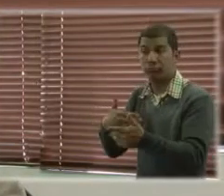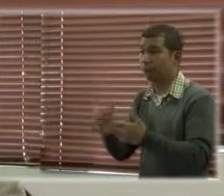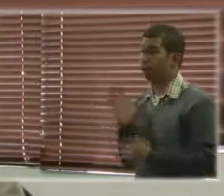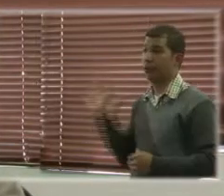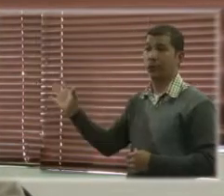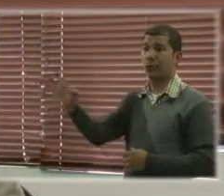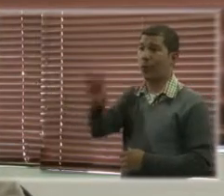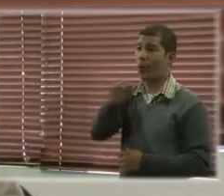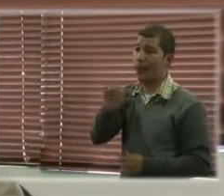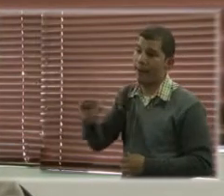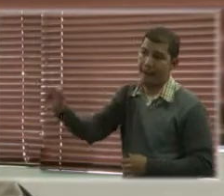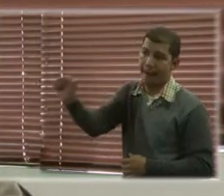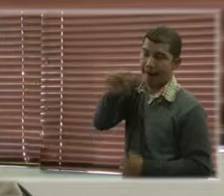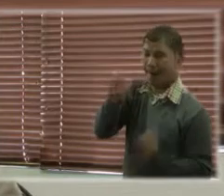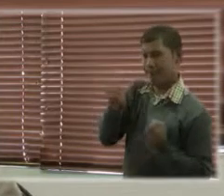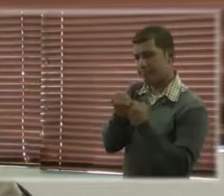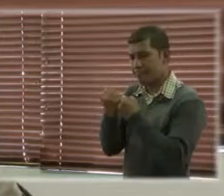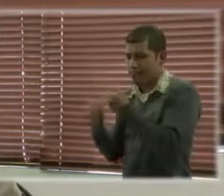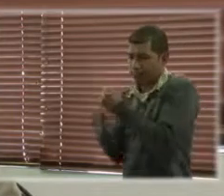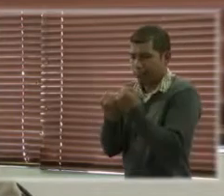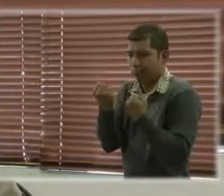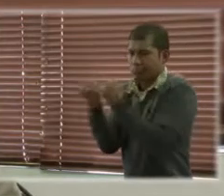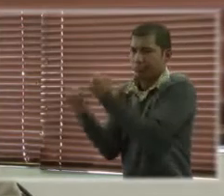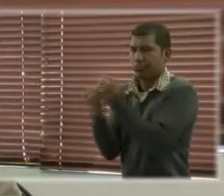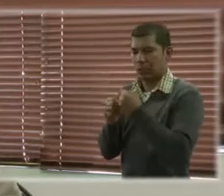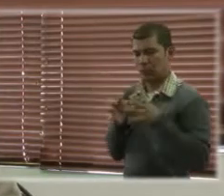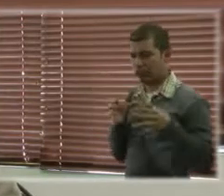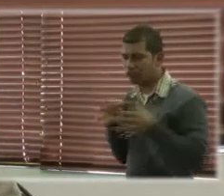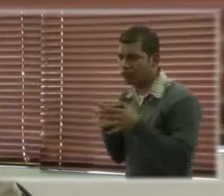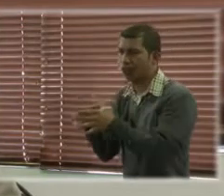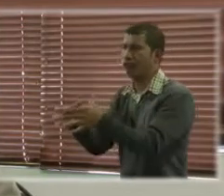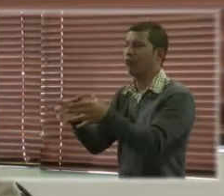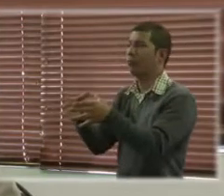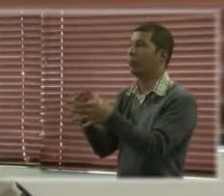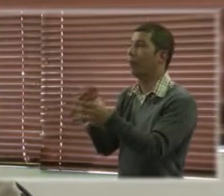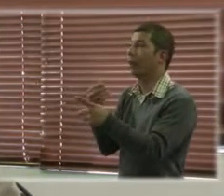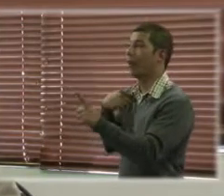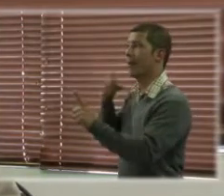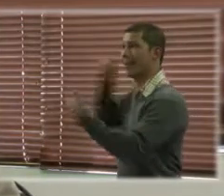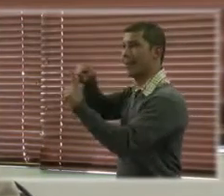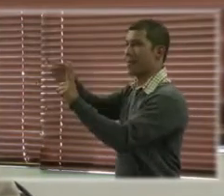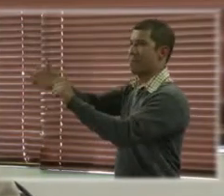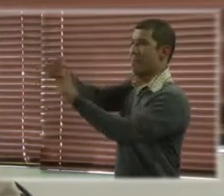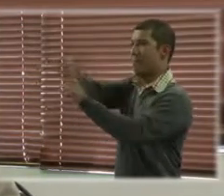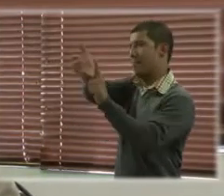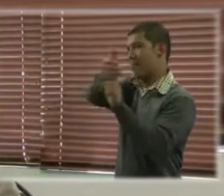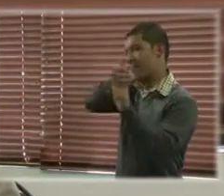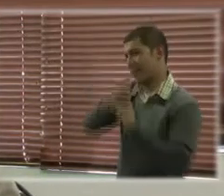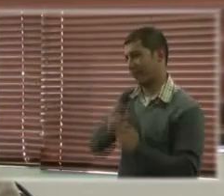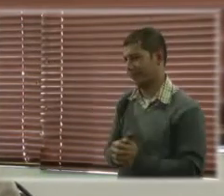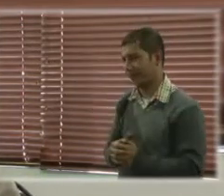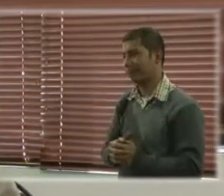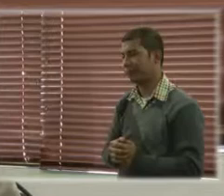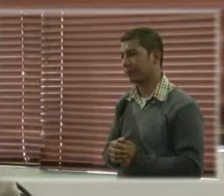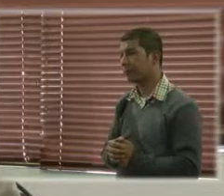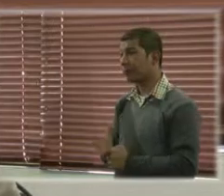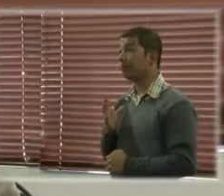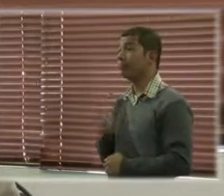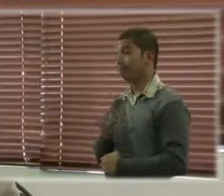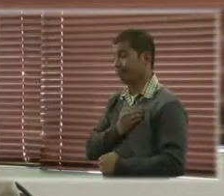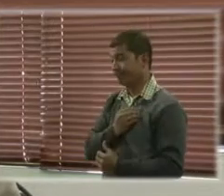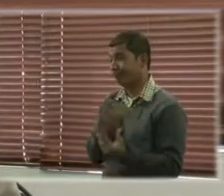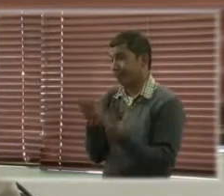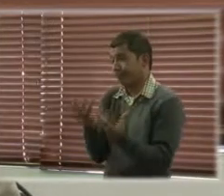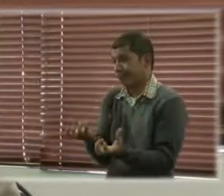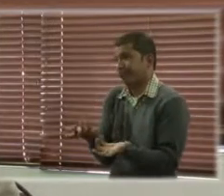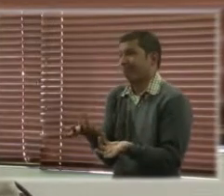pues podemos ir colaborando, empoderándonos de esta serie de logros, y al fin y al cabo también